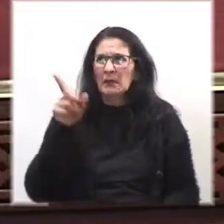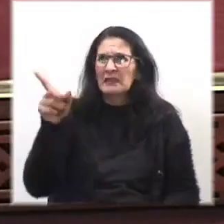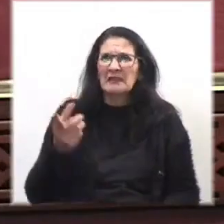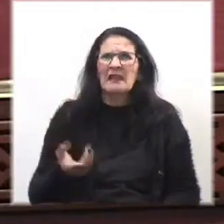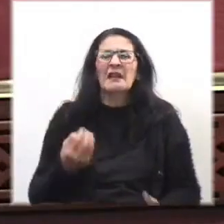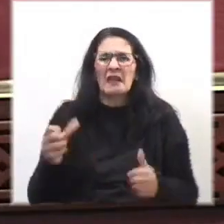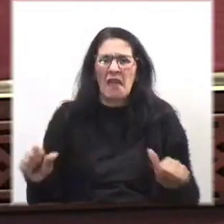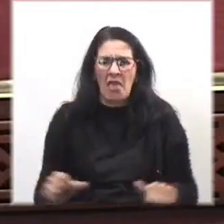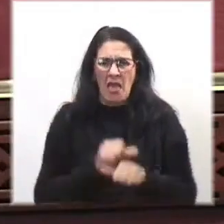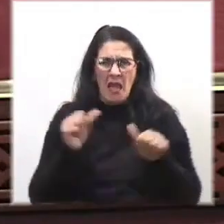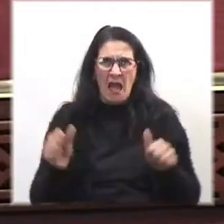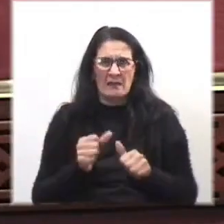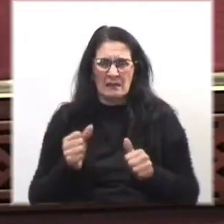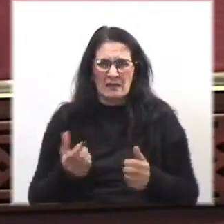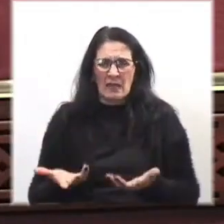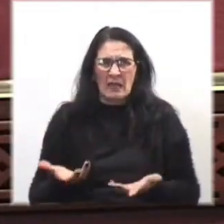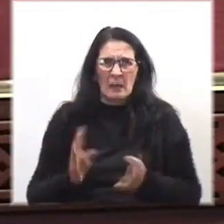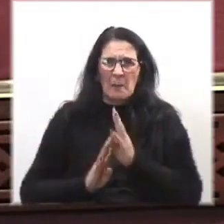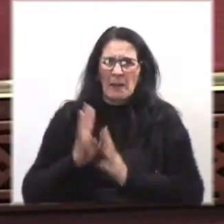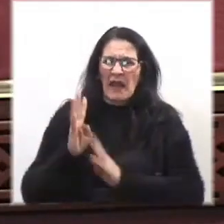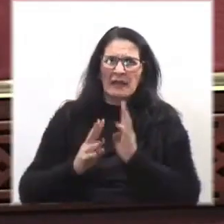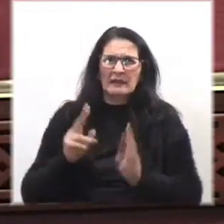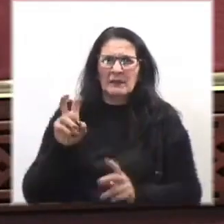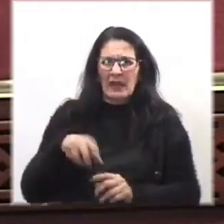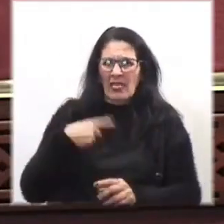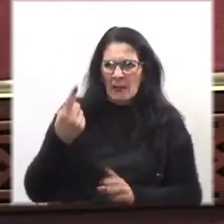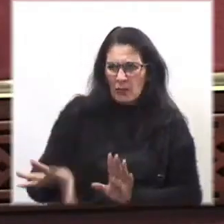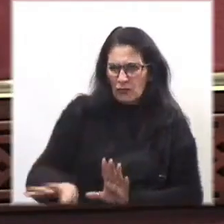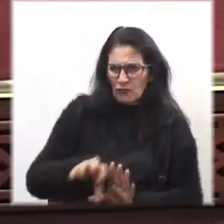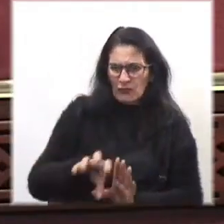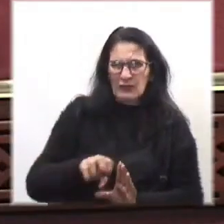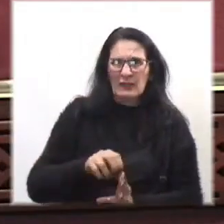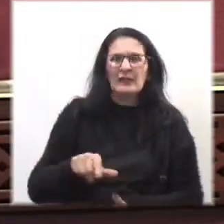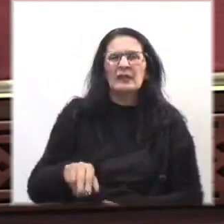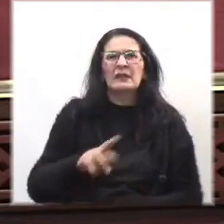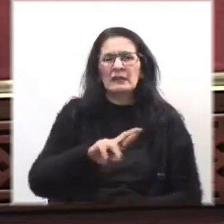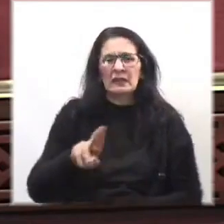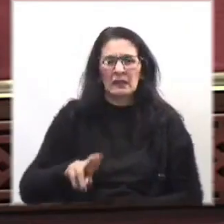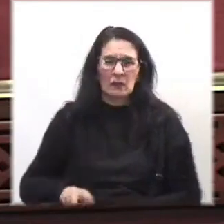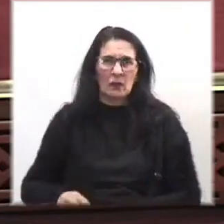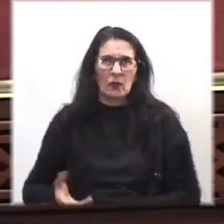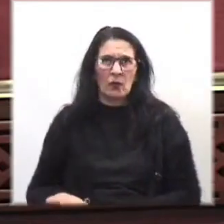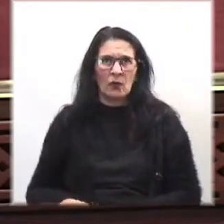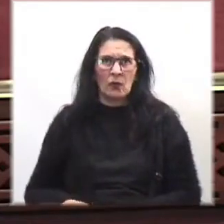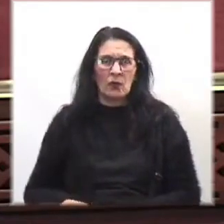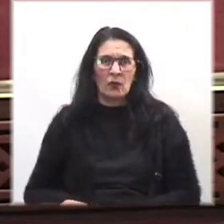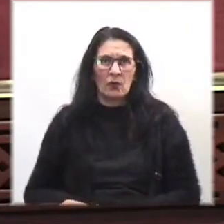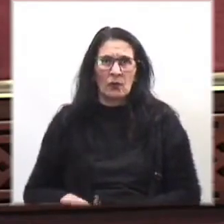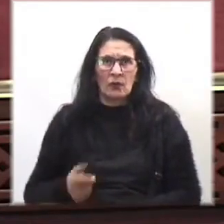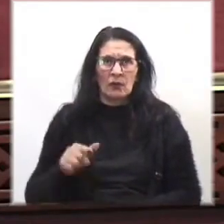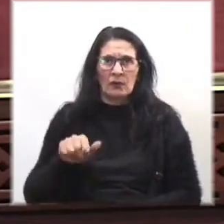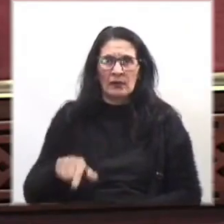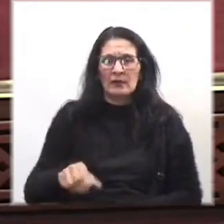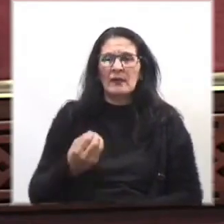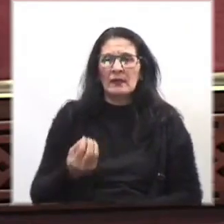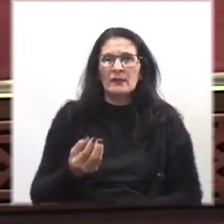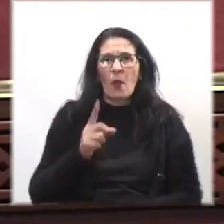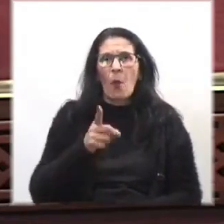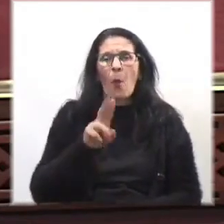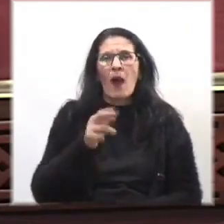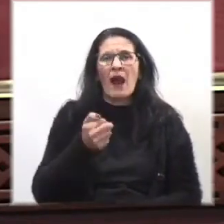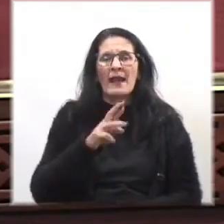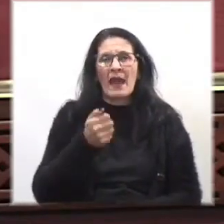haciendo de planta de hidrógeno verde, que se van a tomar el río, el agua del acuífero guaraní.